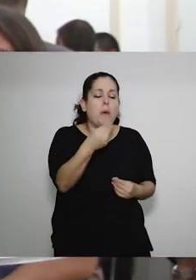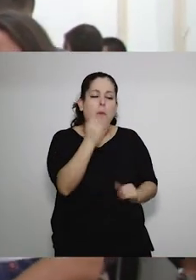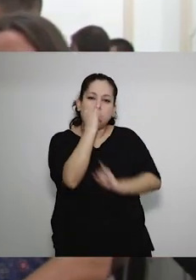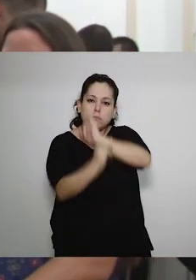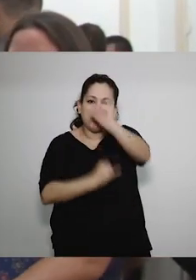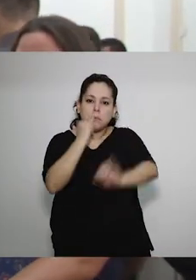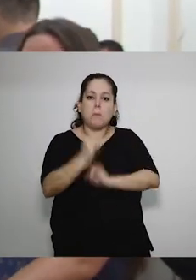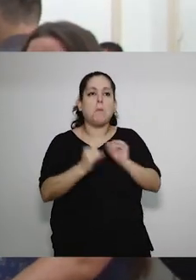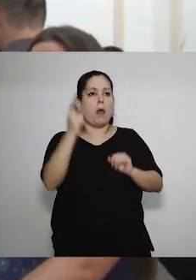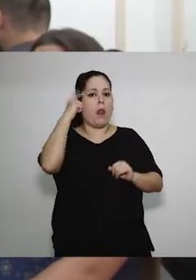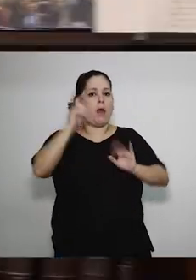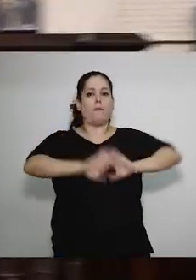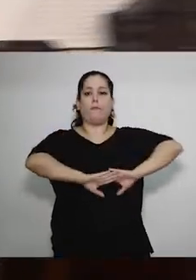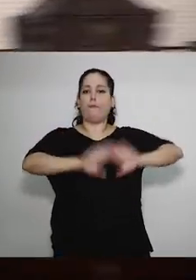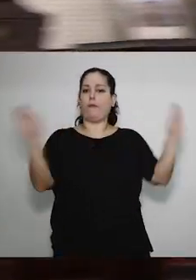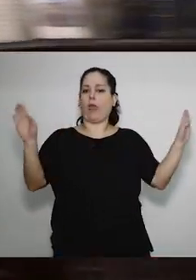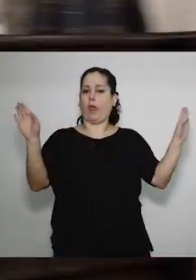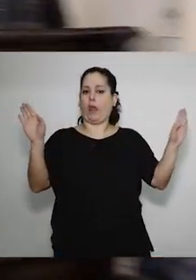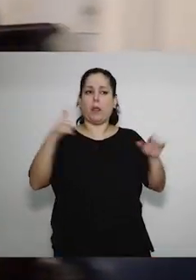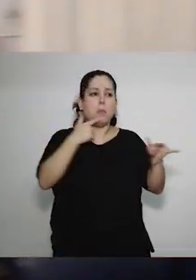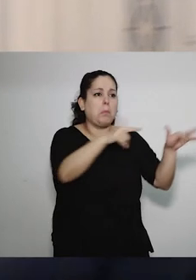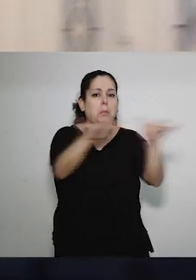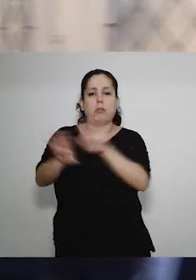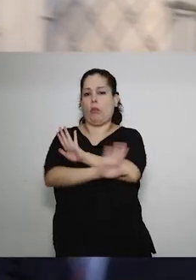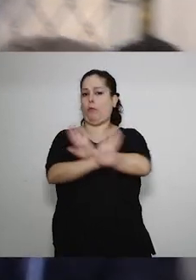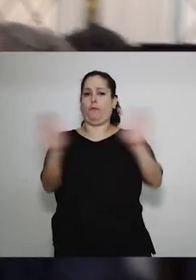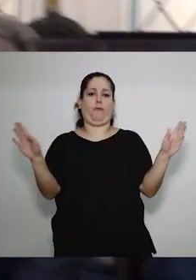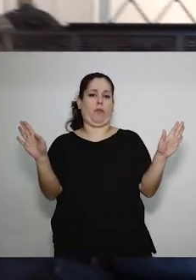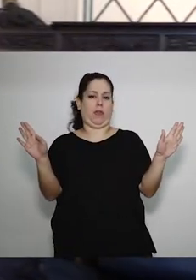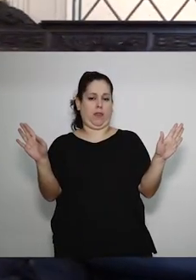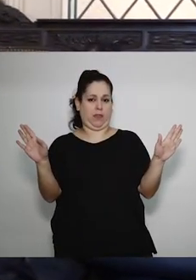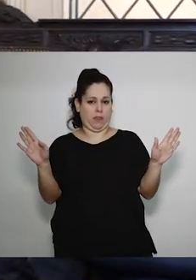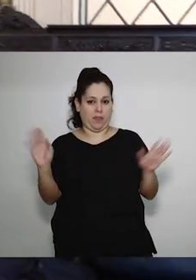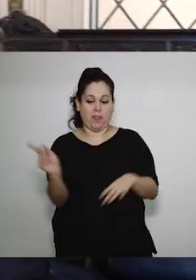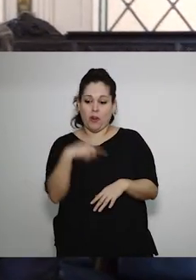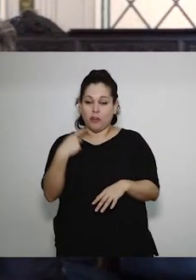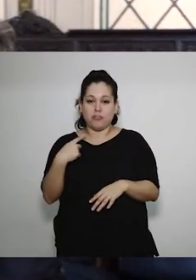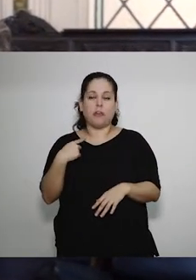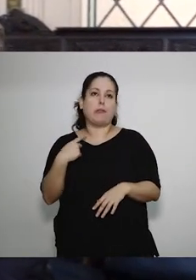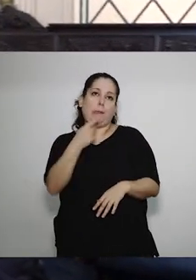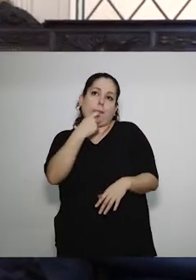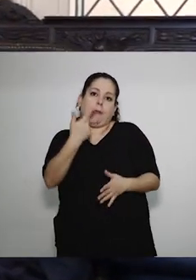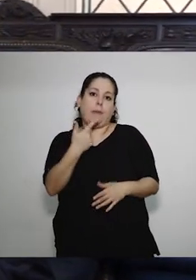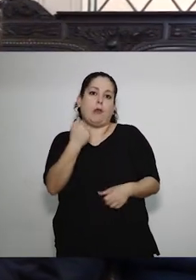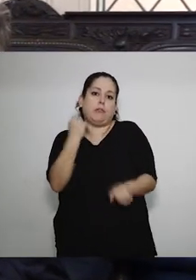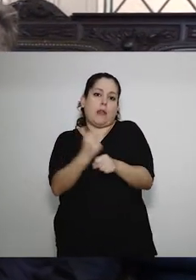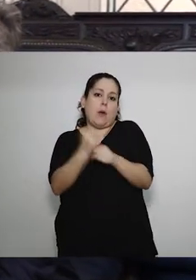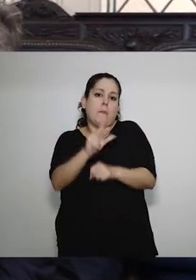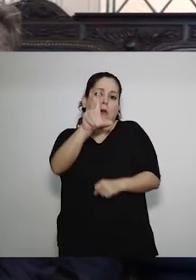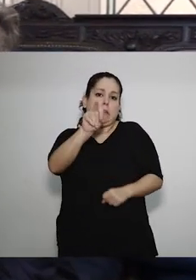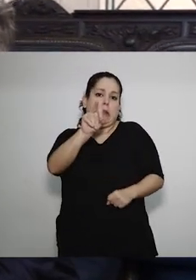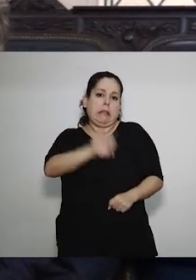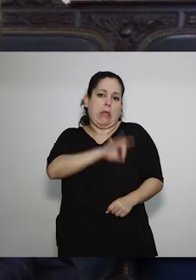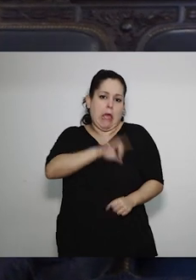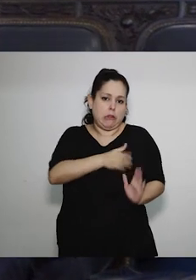deconstruir todos esos prejuicios, todos esos mitos. Uno está acá 30 años